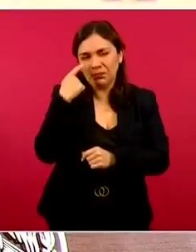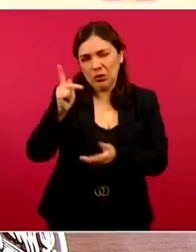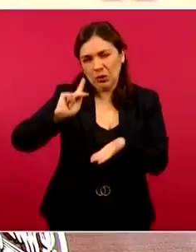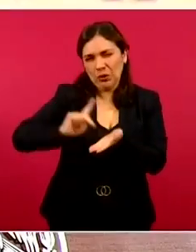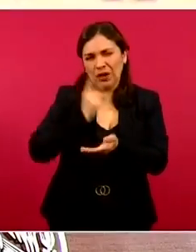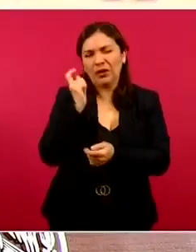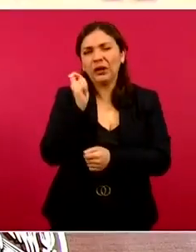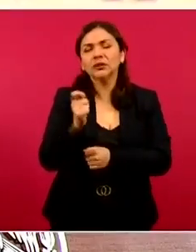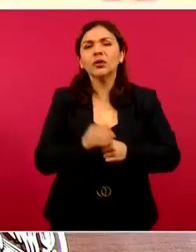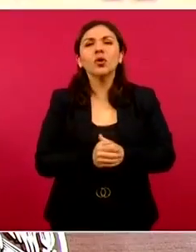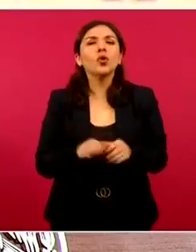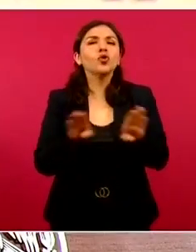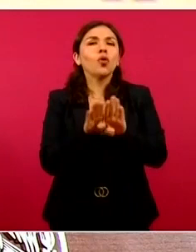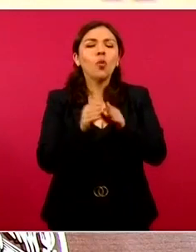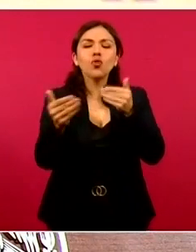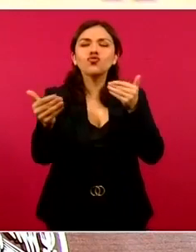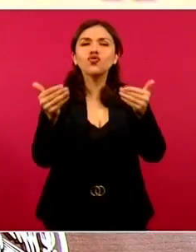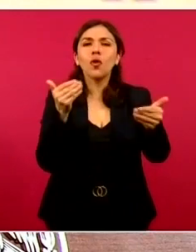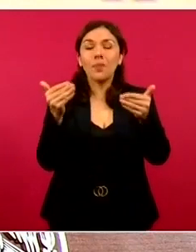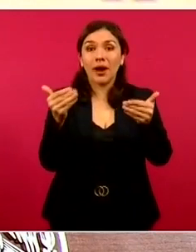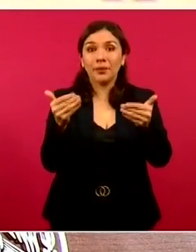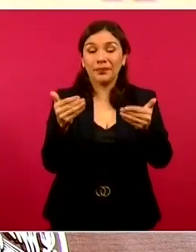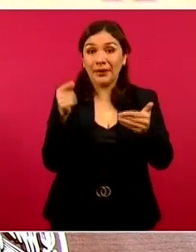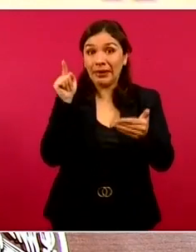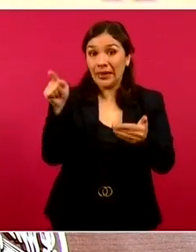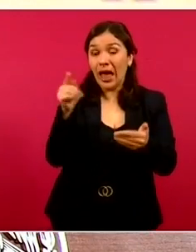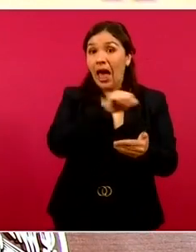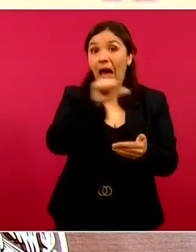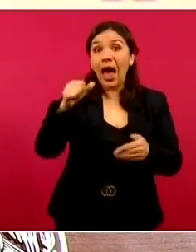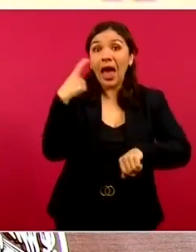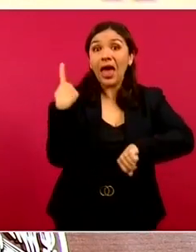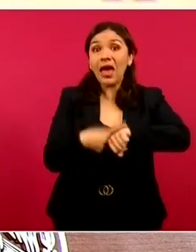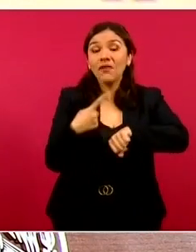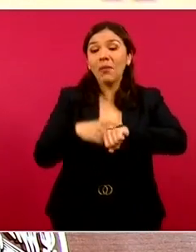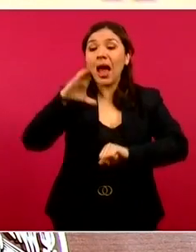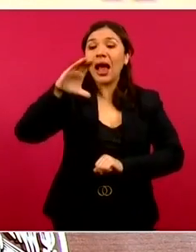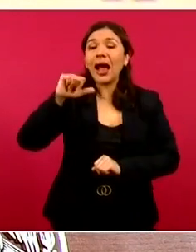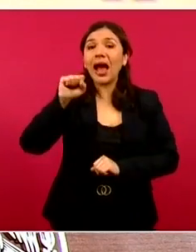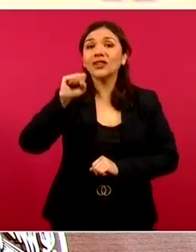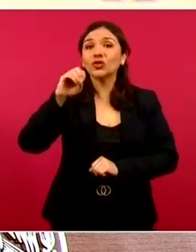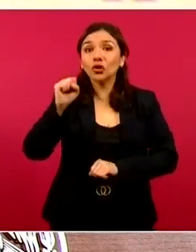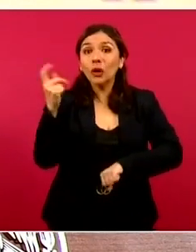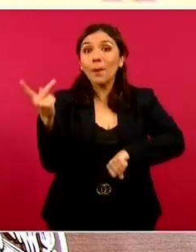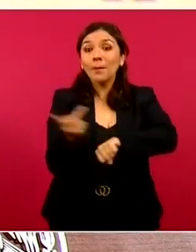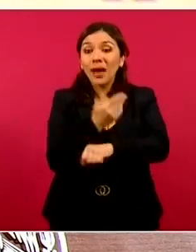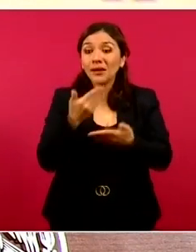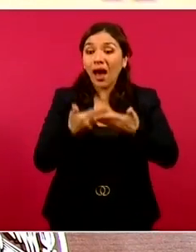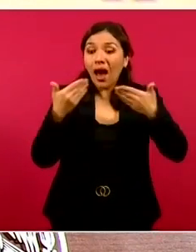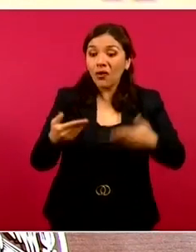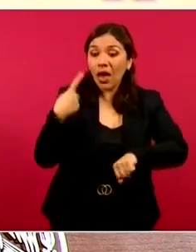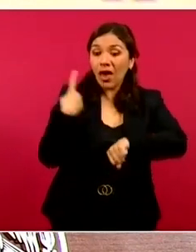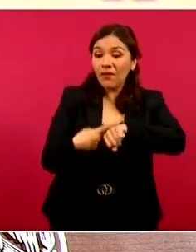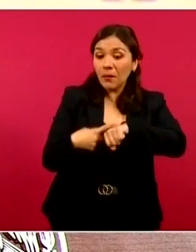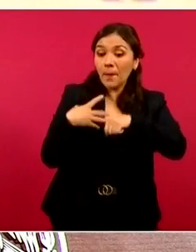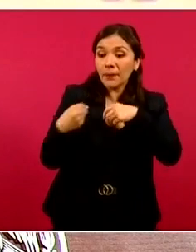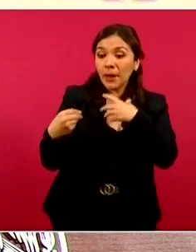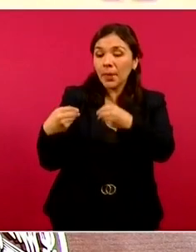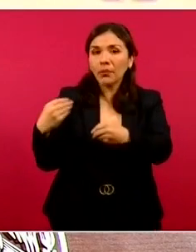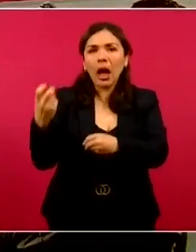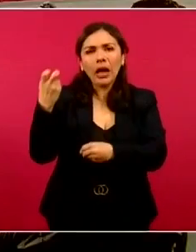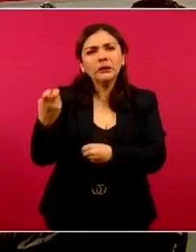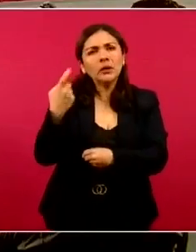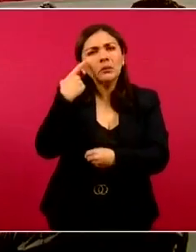El contraste entre esta curva epidémica que es de casos, los casos que están ocurriendo, cómo se ha ido reduciendo su